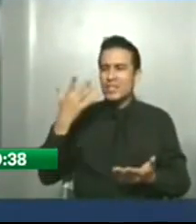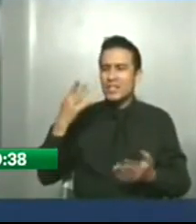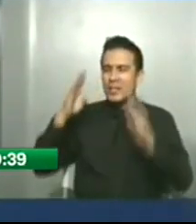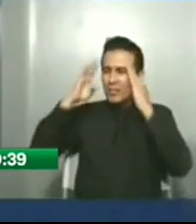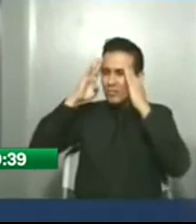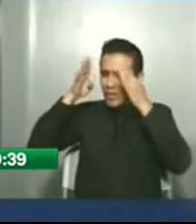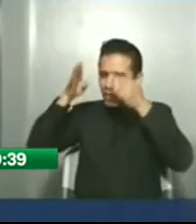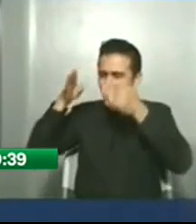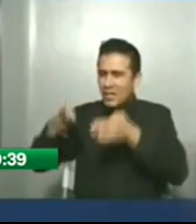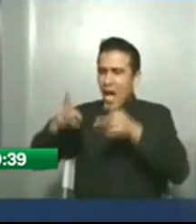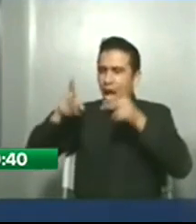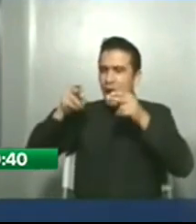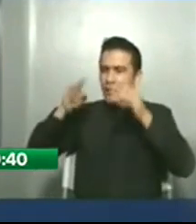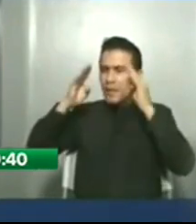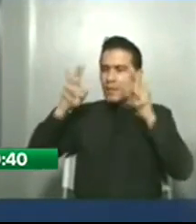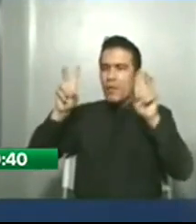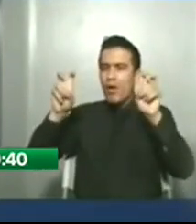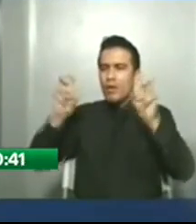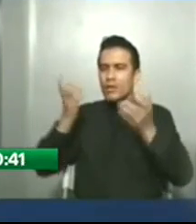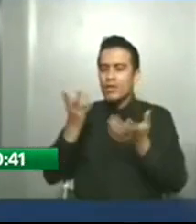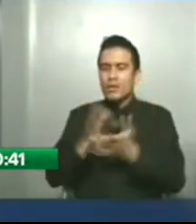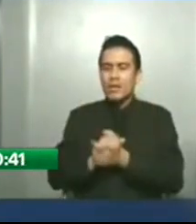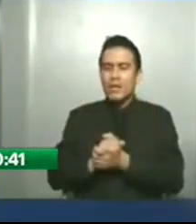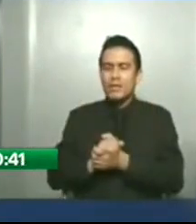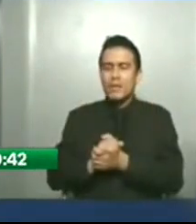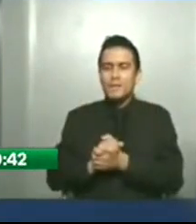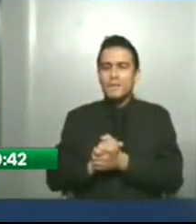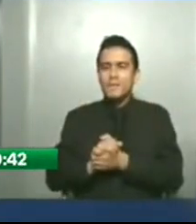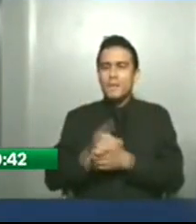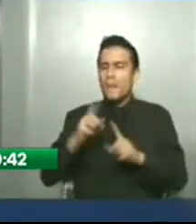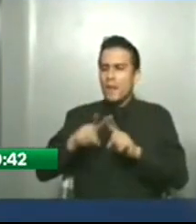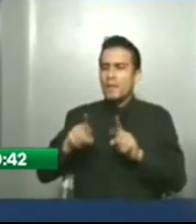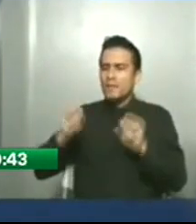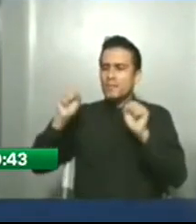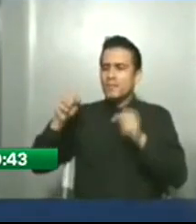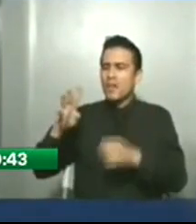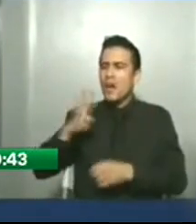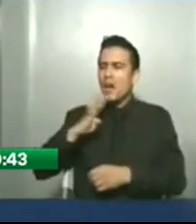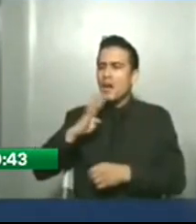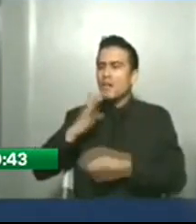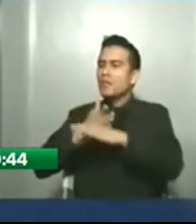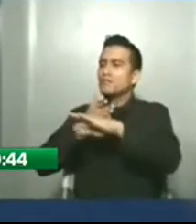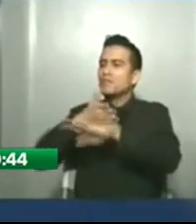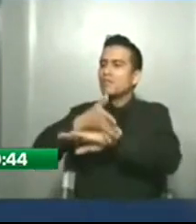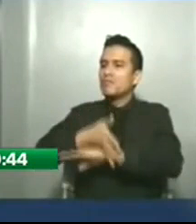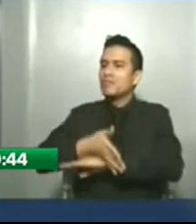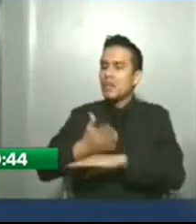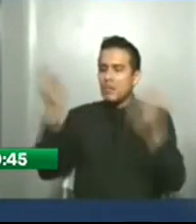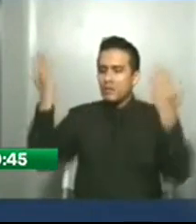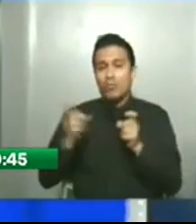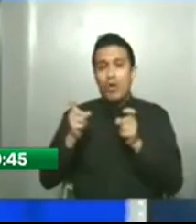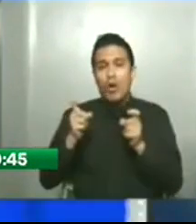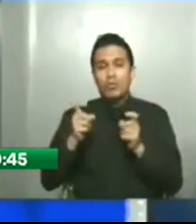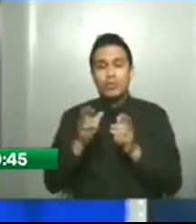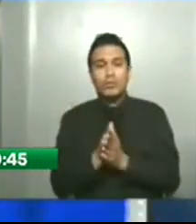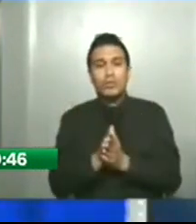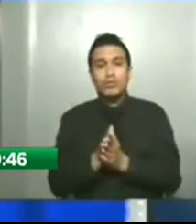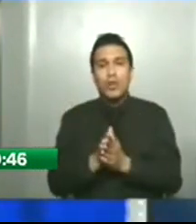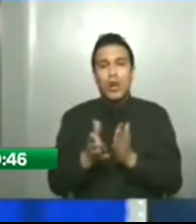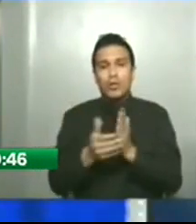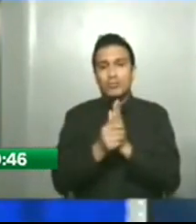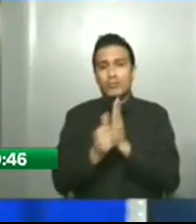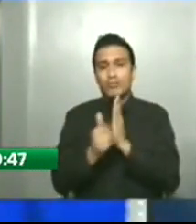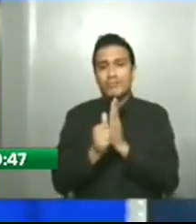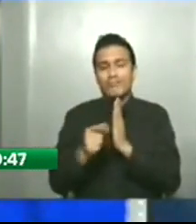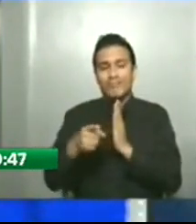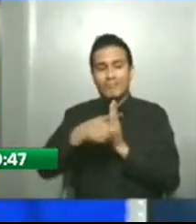Realmente si quieres, después del debate, porque el tiempo está quedando corto, te podré contestar todo lo que quieres como a ti te gusta, a calzón quitado. Asimismo la candidata